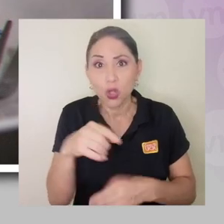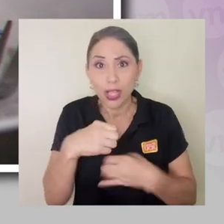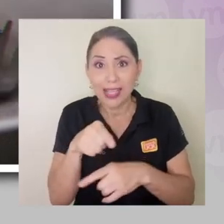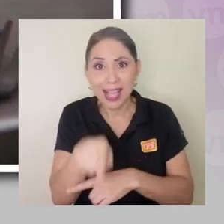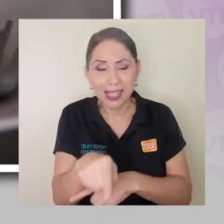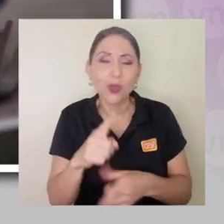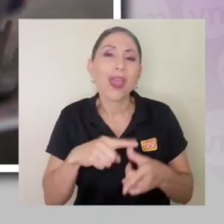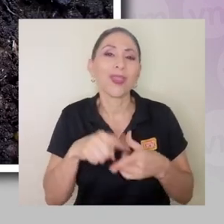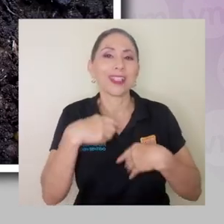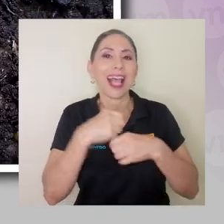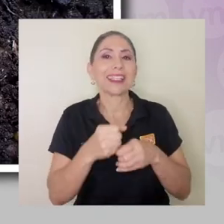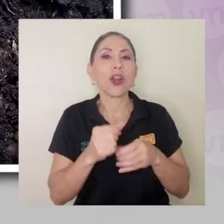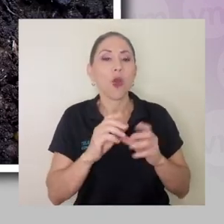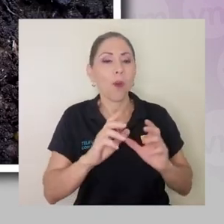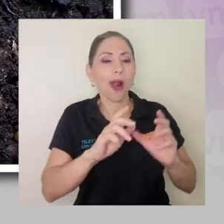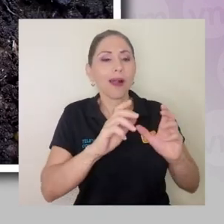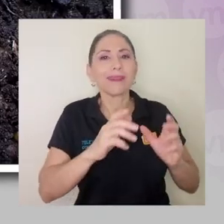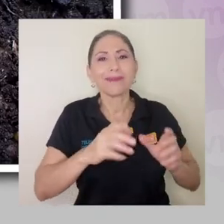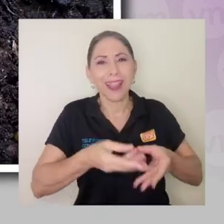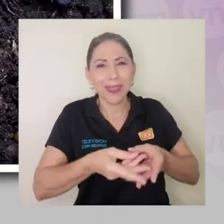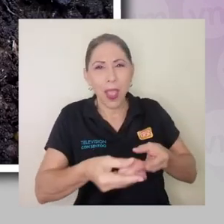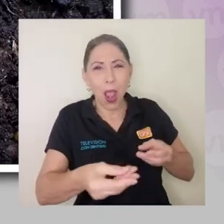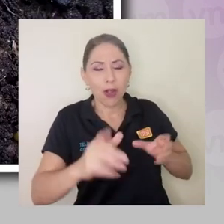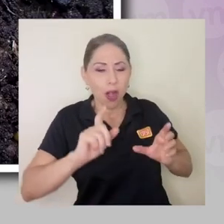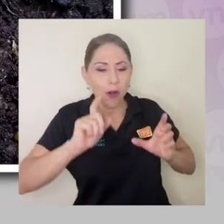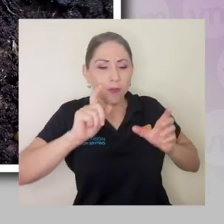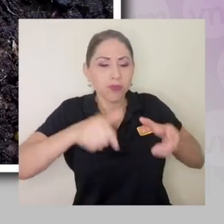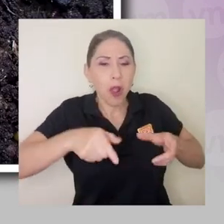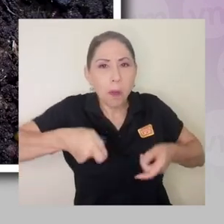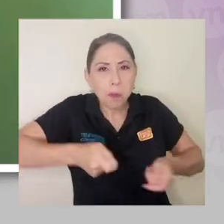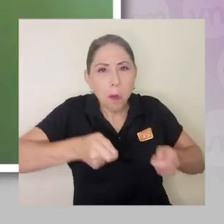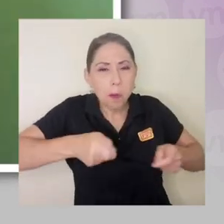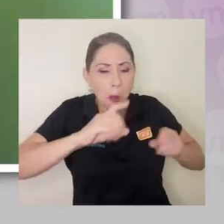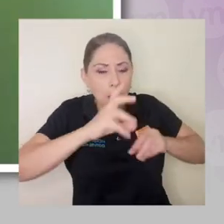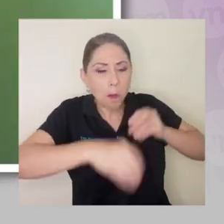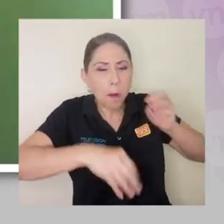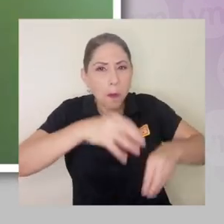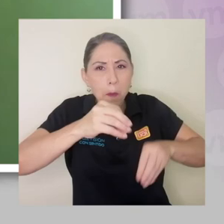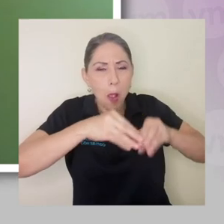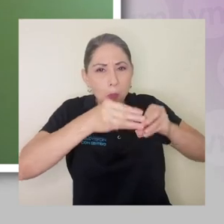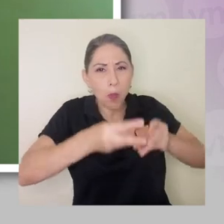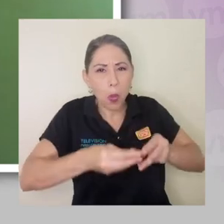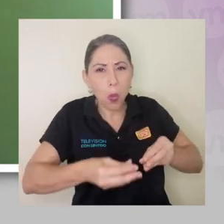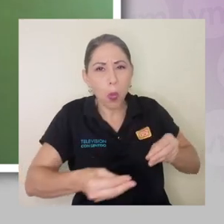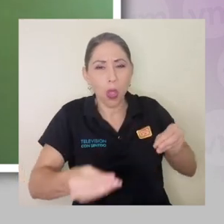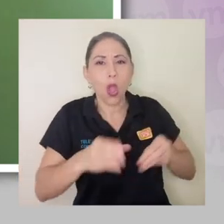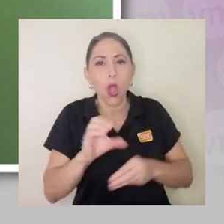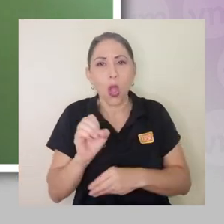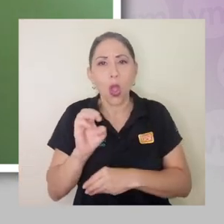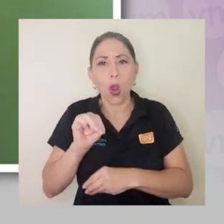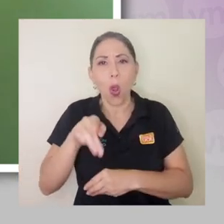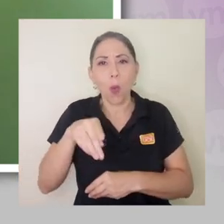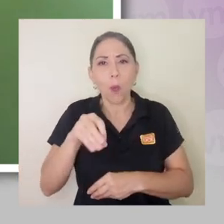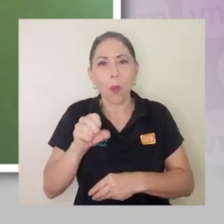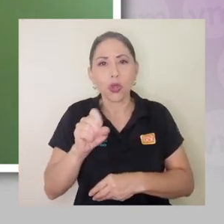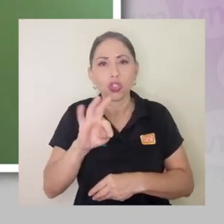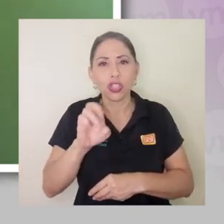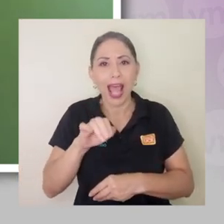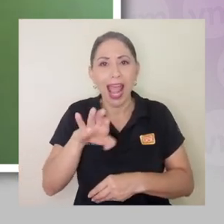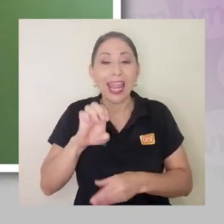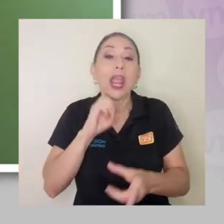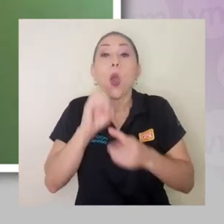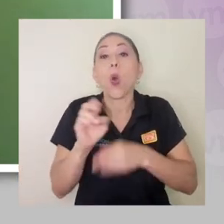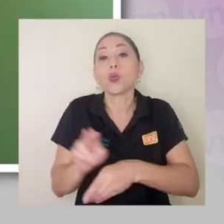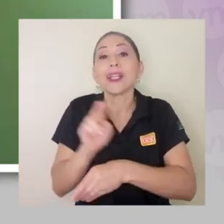compostaje o tratar de que vaya para alimentación animal, cosas que se puedan aprovechar, ¿verdad?